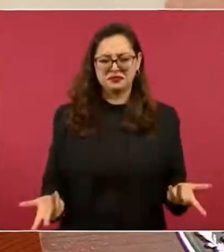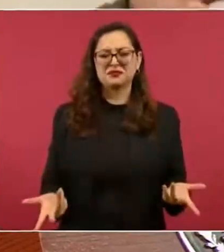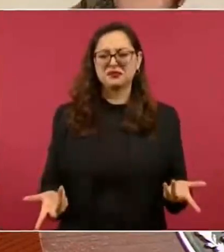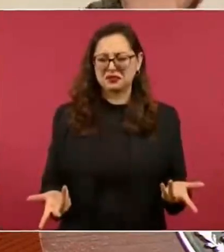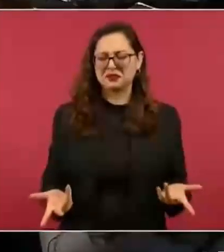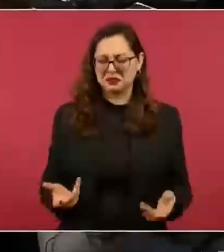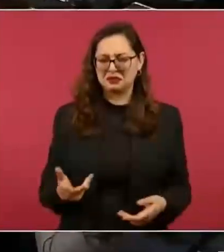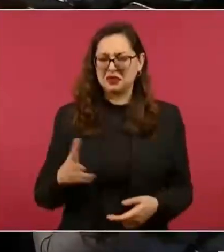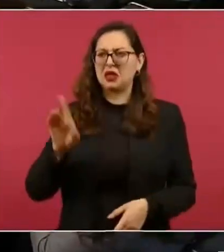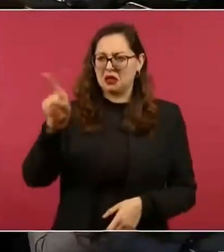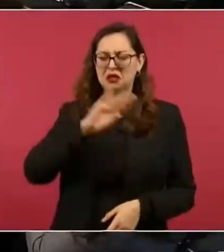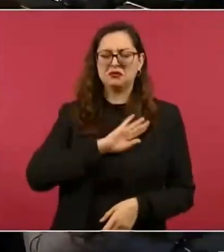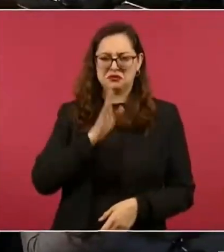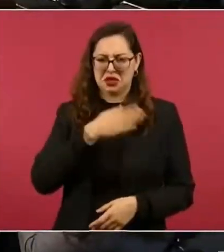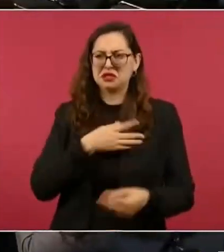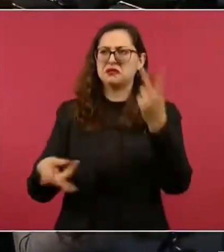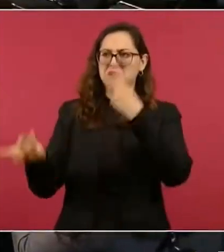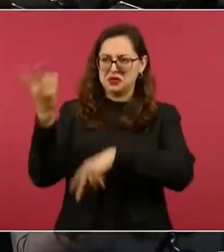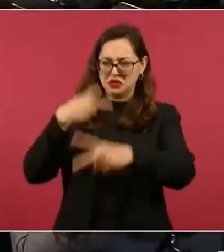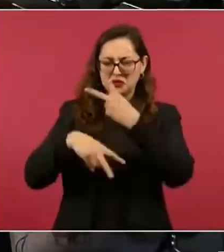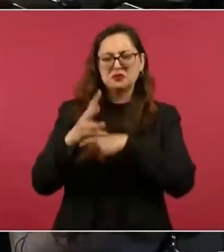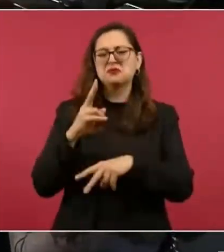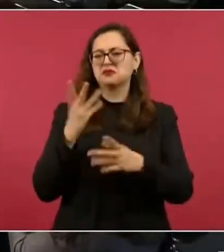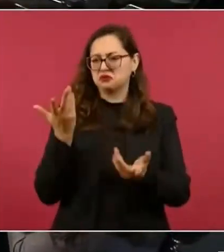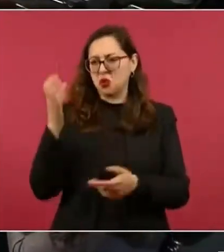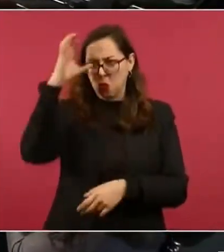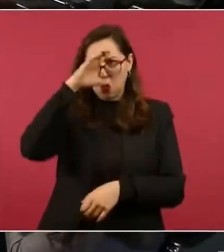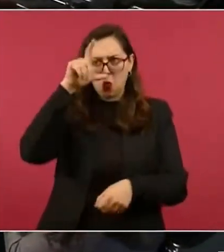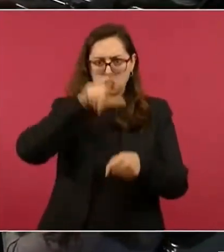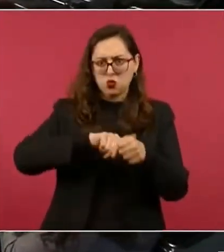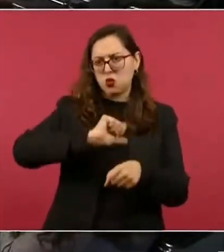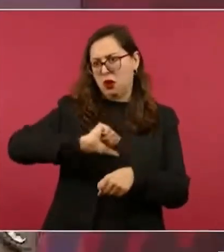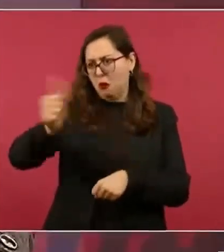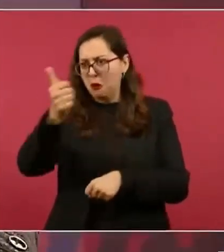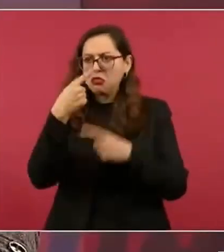aportado cosas importantes, otras culturas,